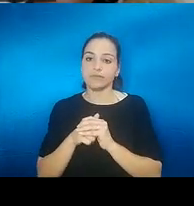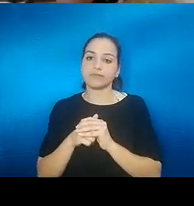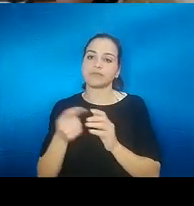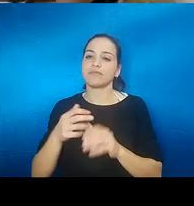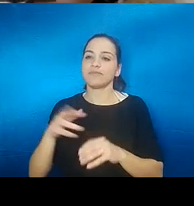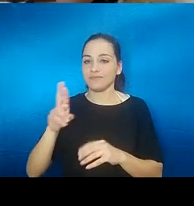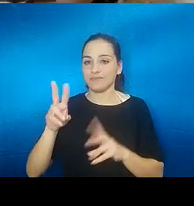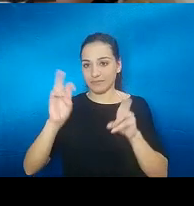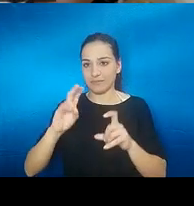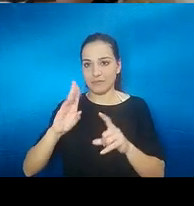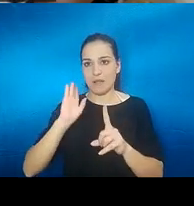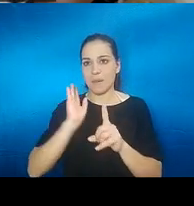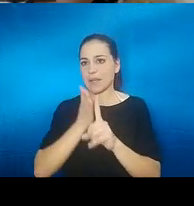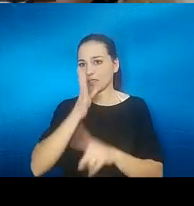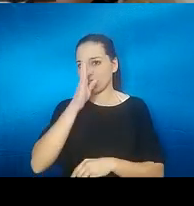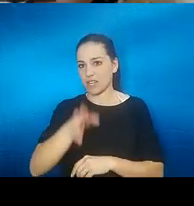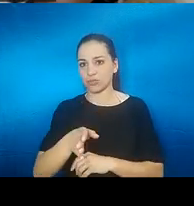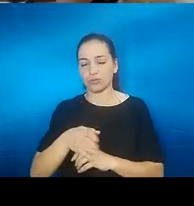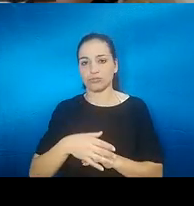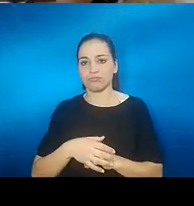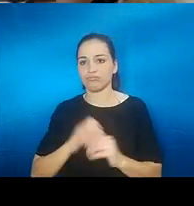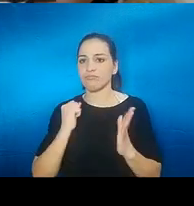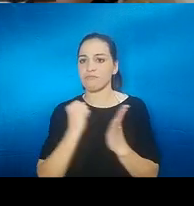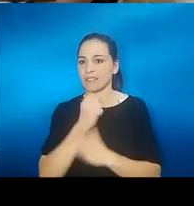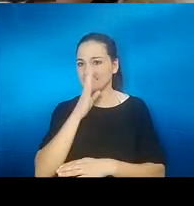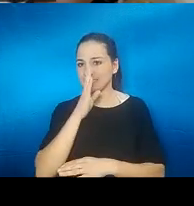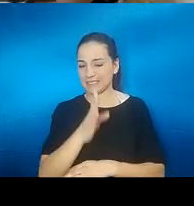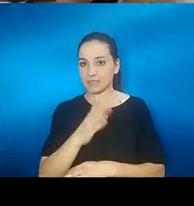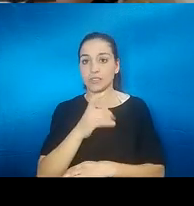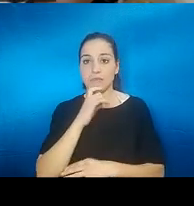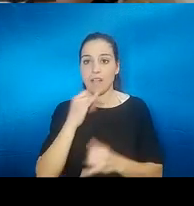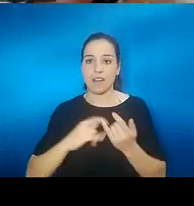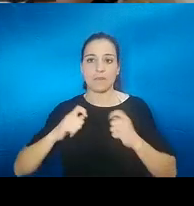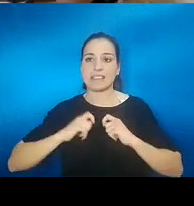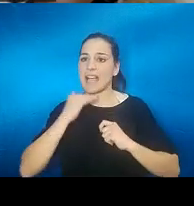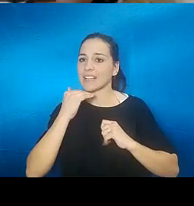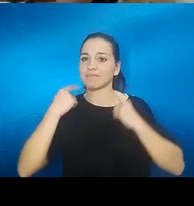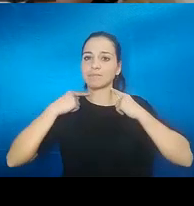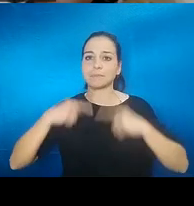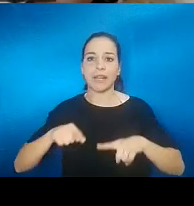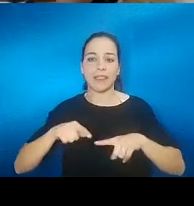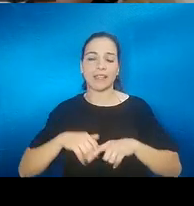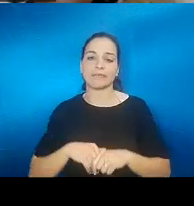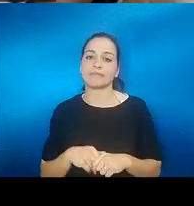el impacto directo y que esto al final genera una pérdida. Una pérdida que